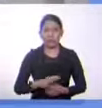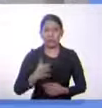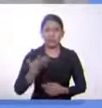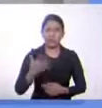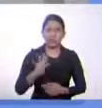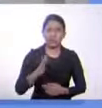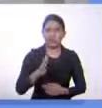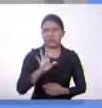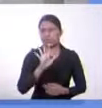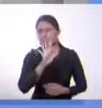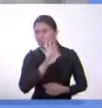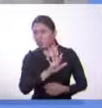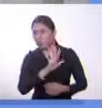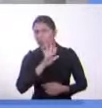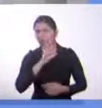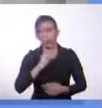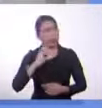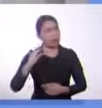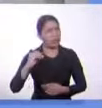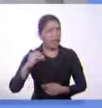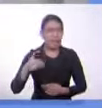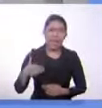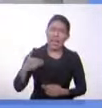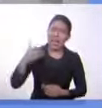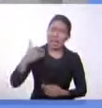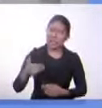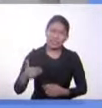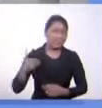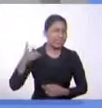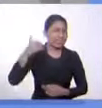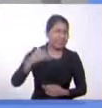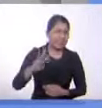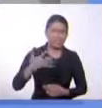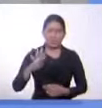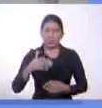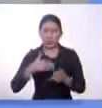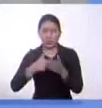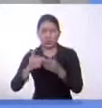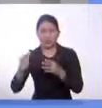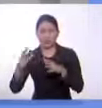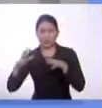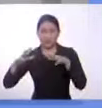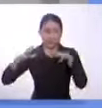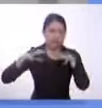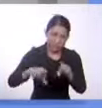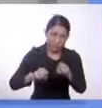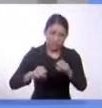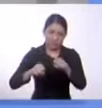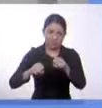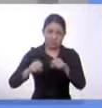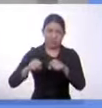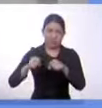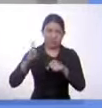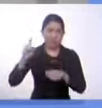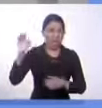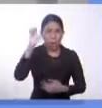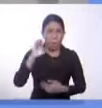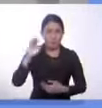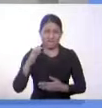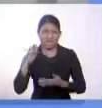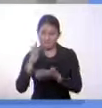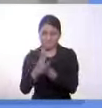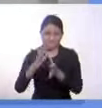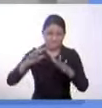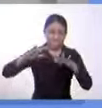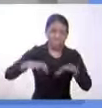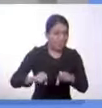años que se cumple de la llegada o que se da la invasión europea, las